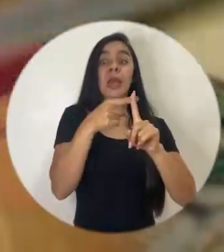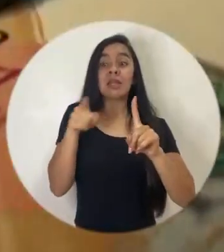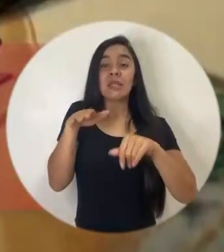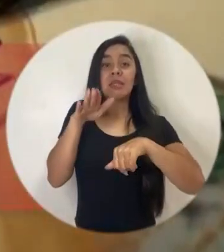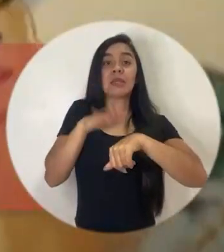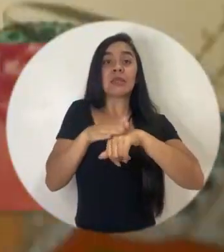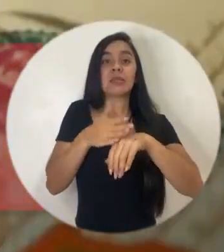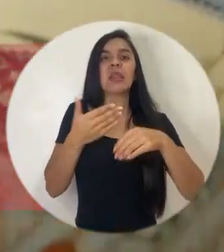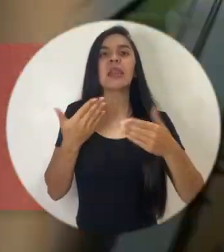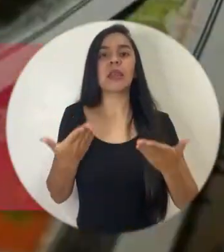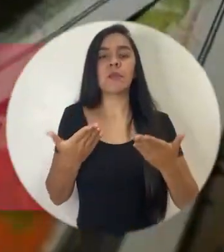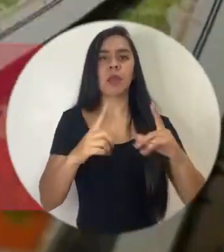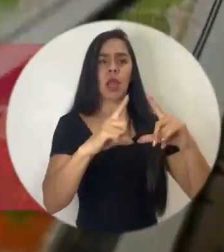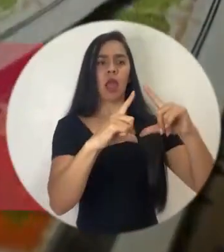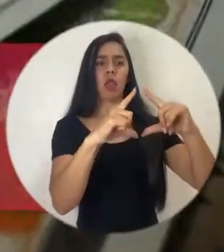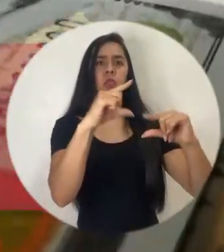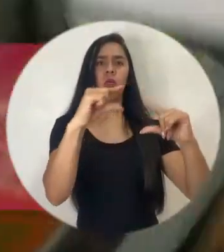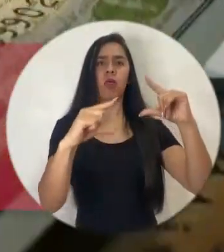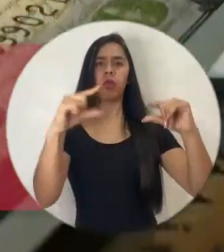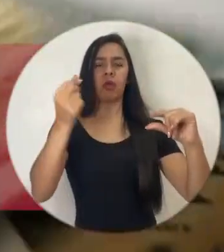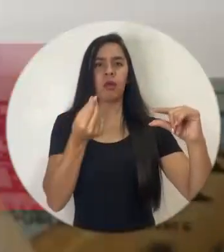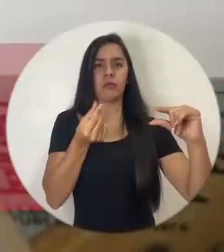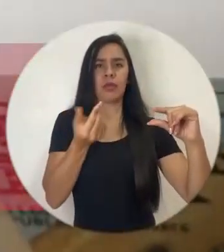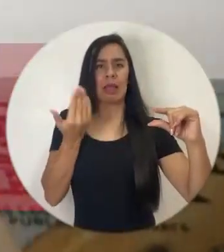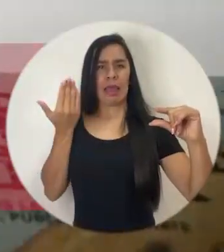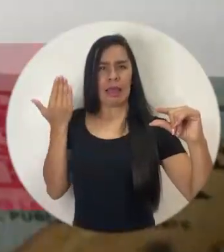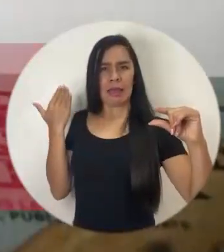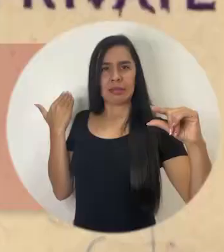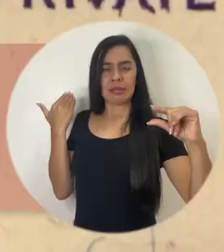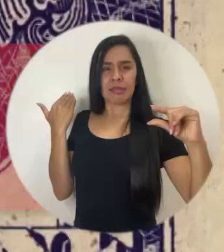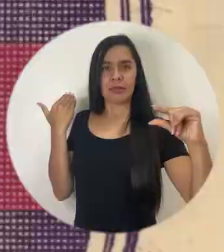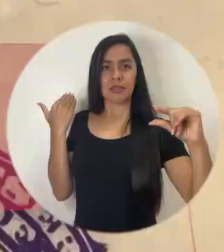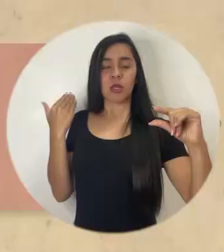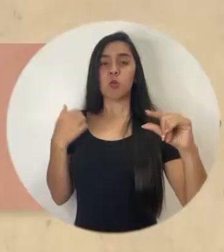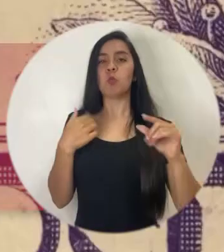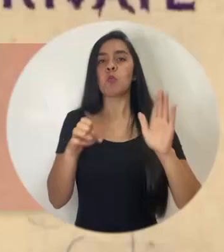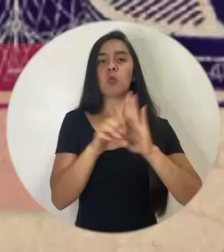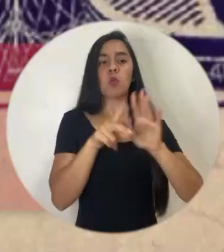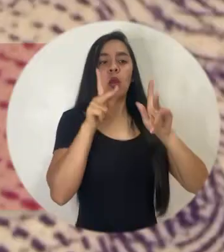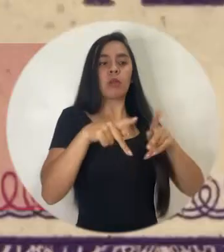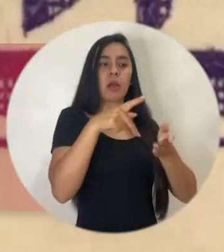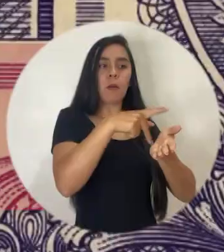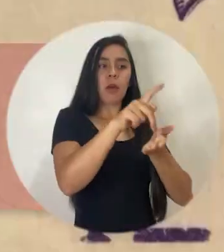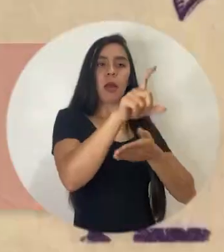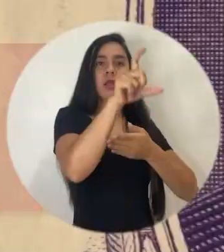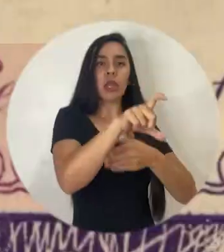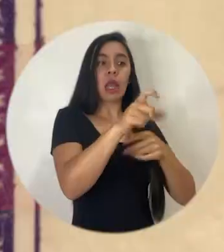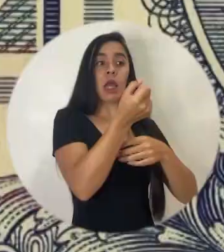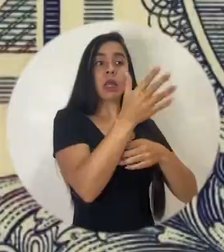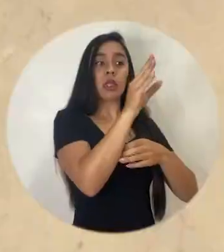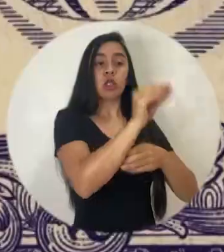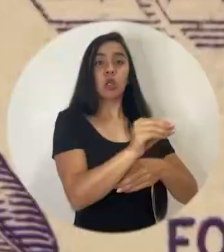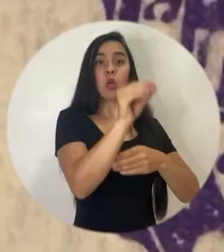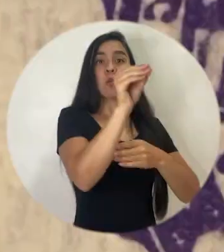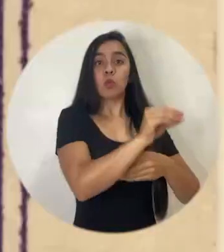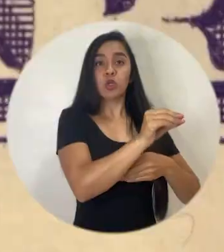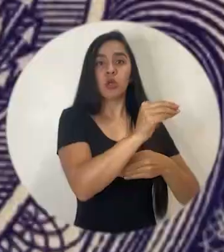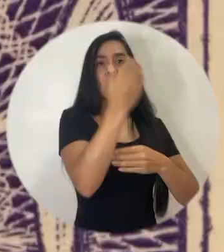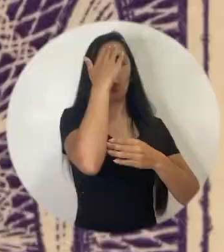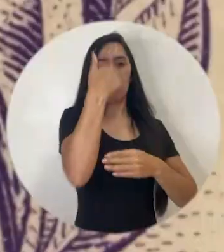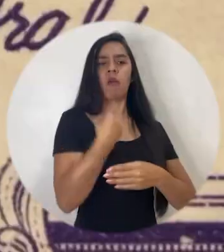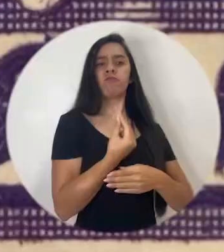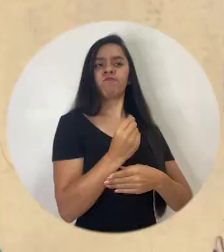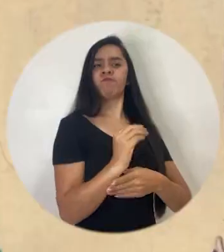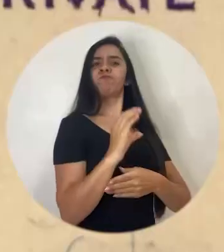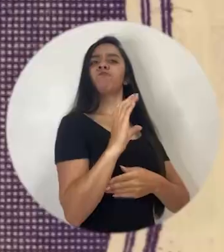permitido que la diferenciación que antes se hacía donde alguien pagaba una tarjeta al